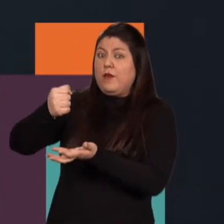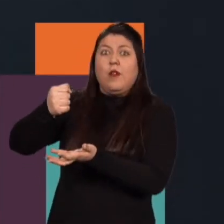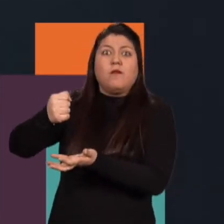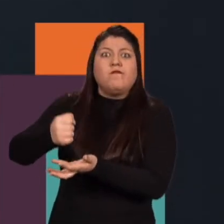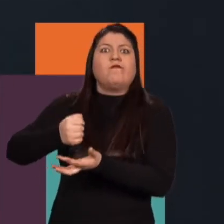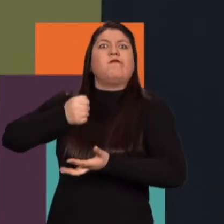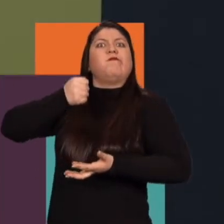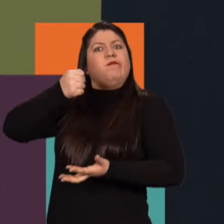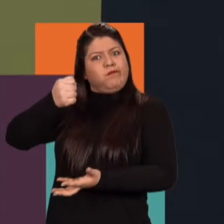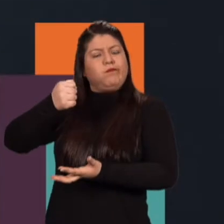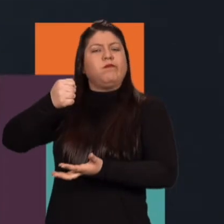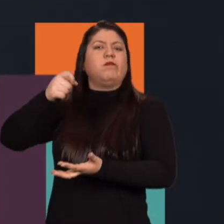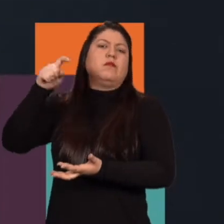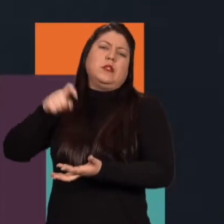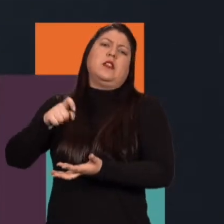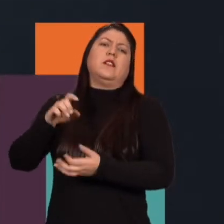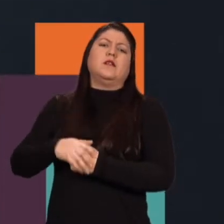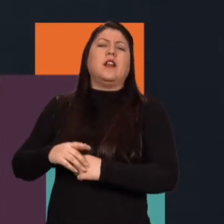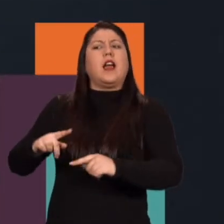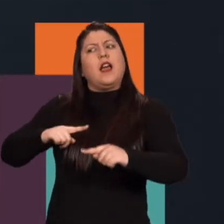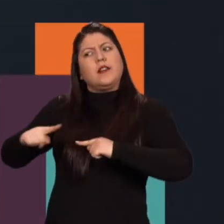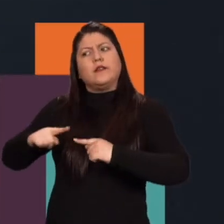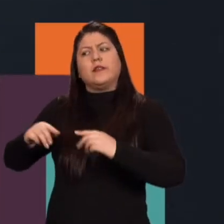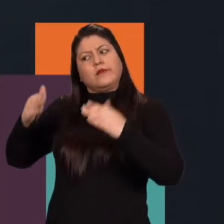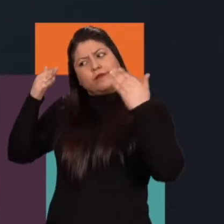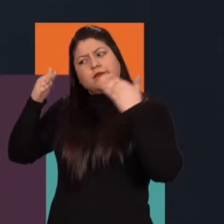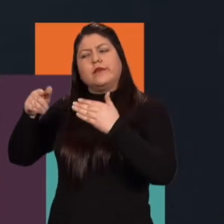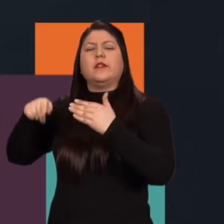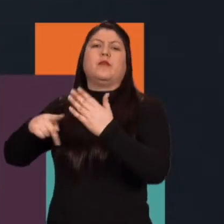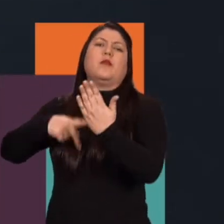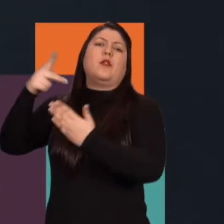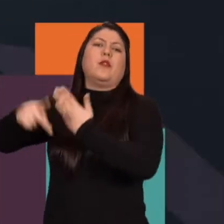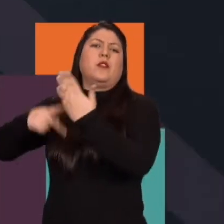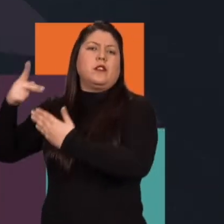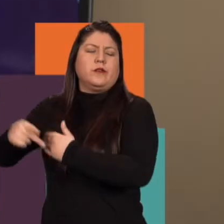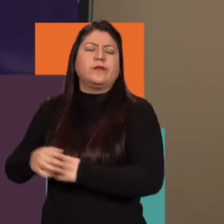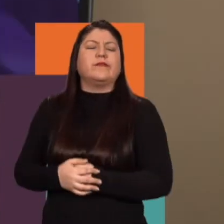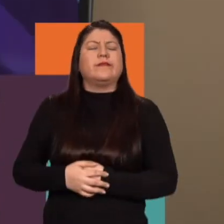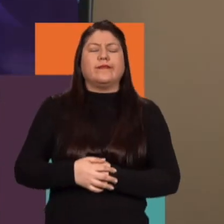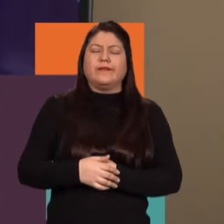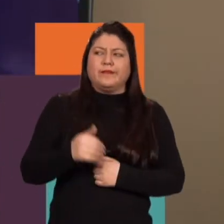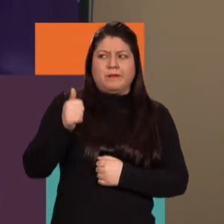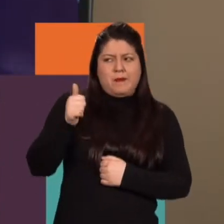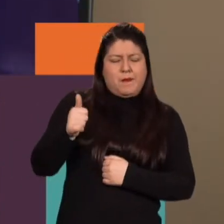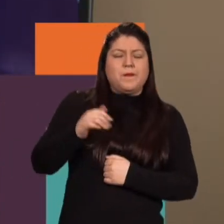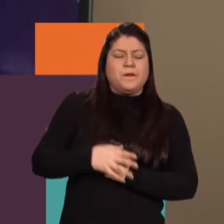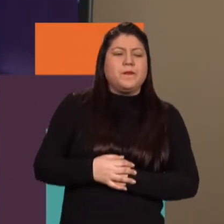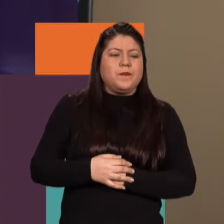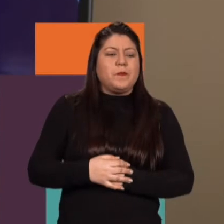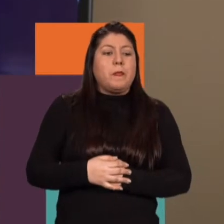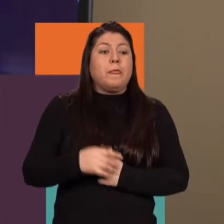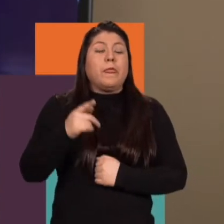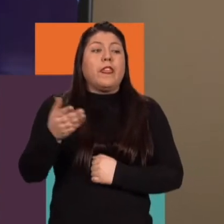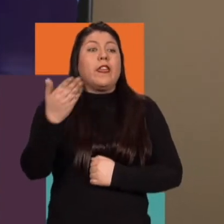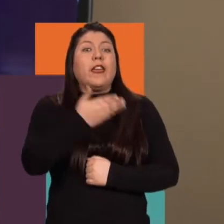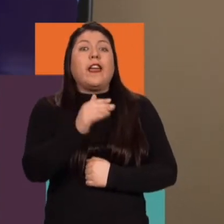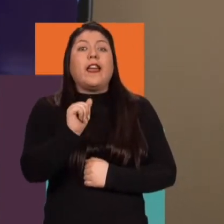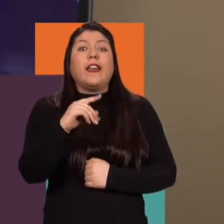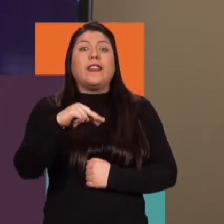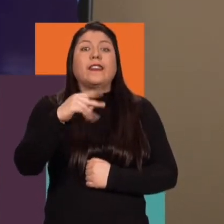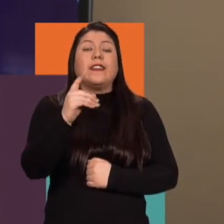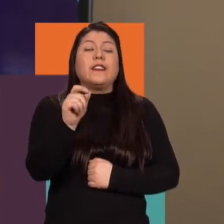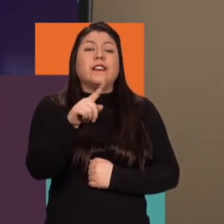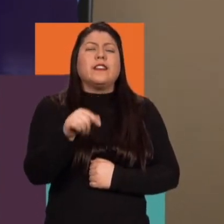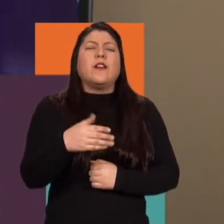presupuestos que desde la administración se dan a este tipo de proyectos. Bien. Andrés, ¿cómo se